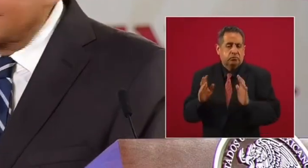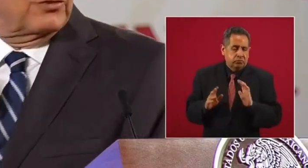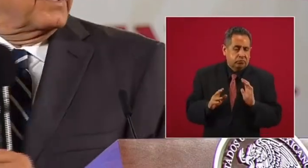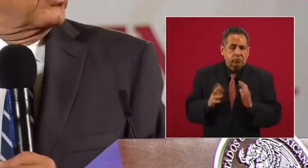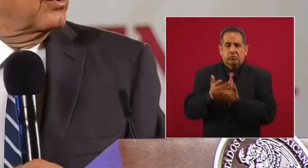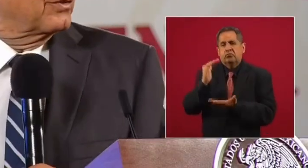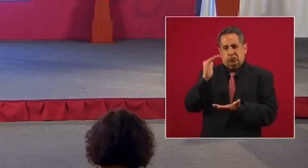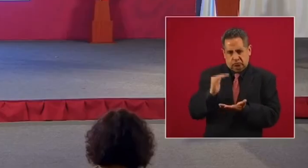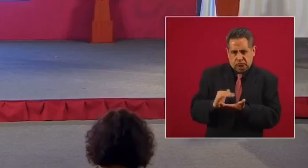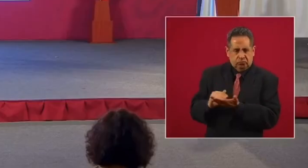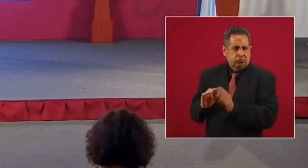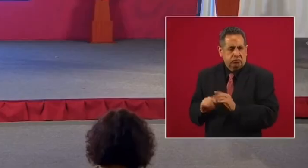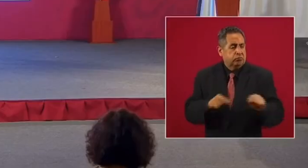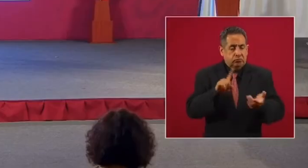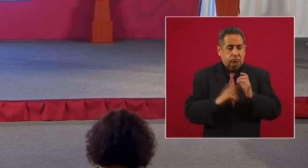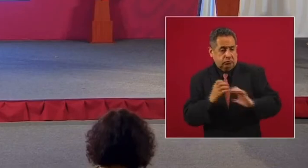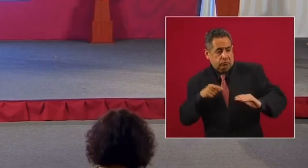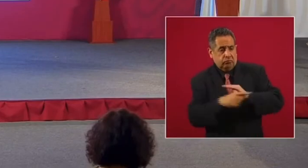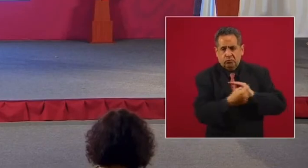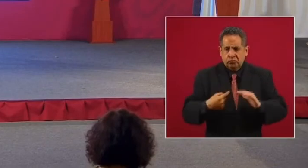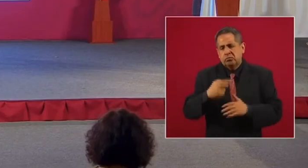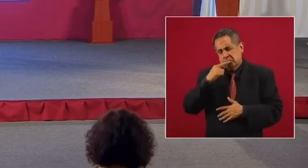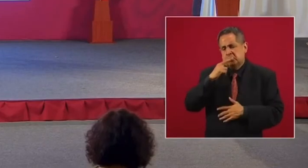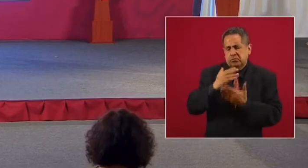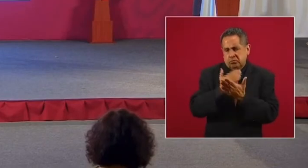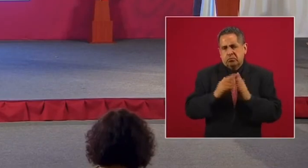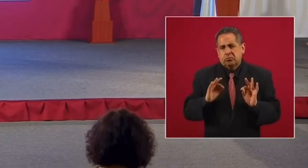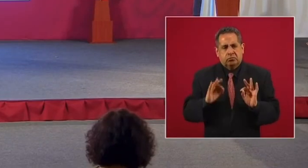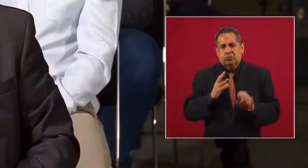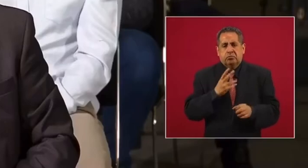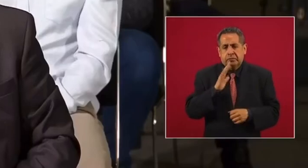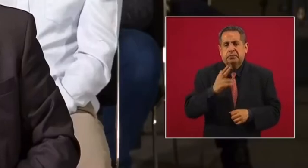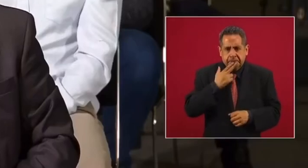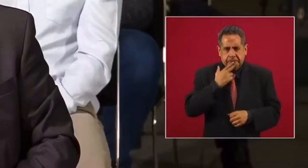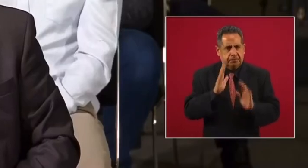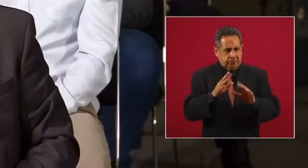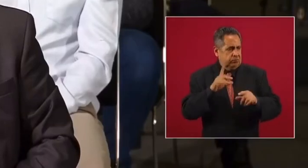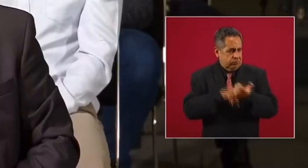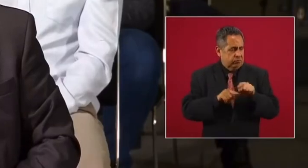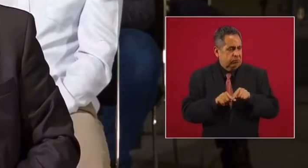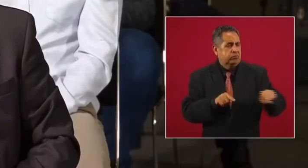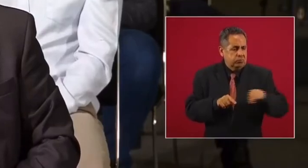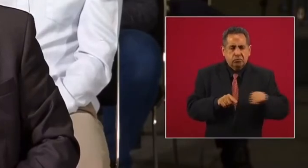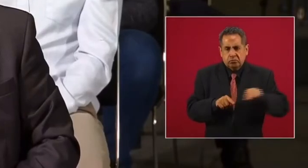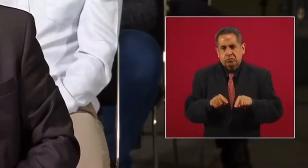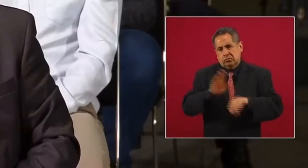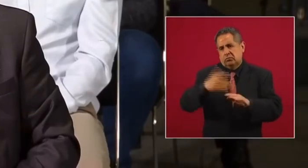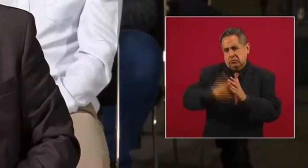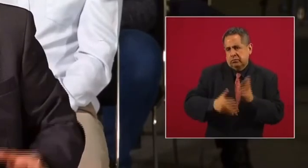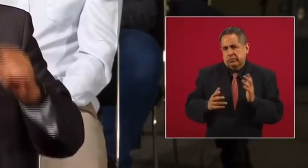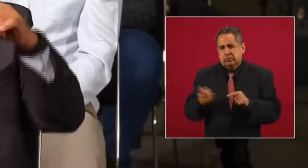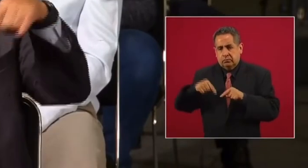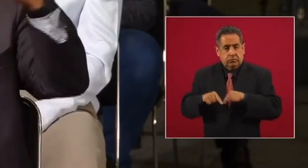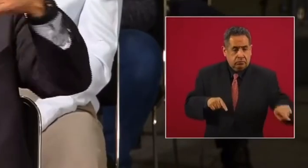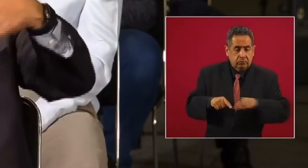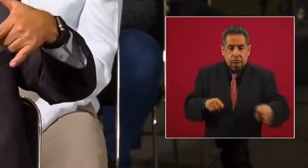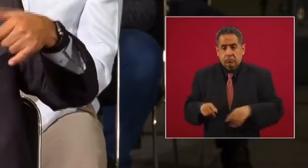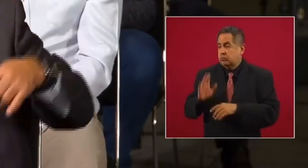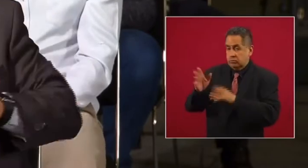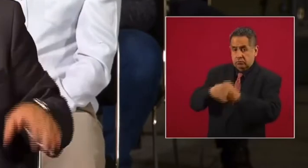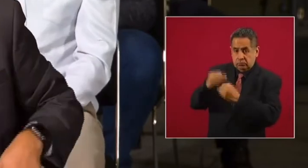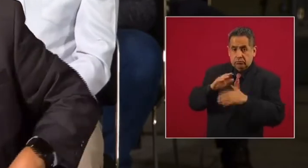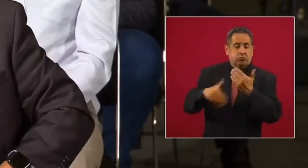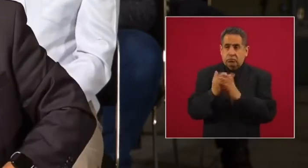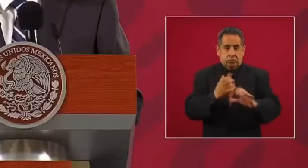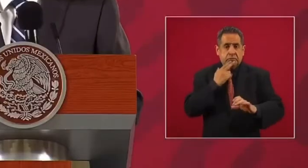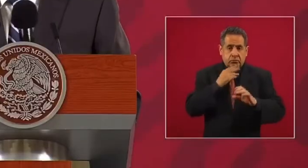se normalizó el transporte de combustible por ductos, que es, entre otras cosas, más barato. ¿Ya están operando esos ductos nuevamente?